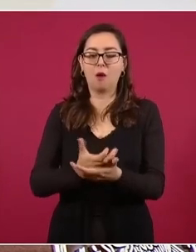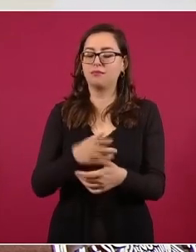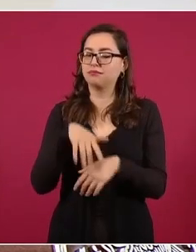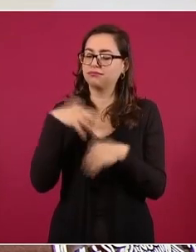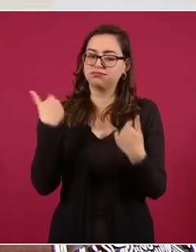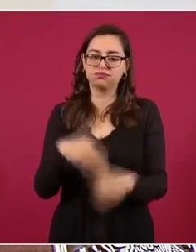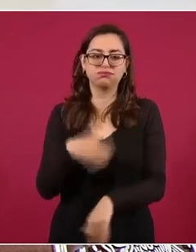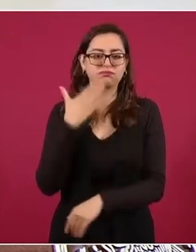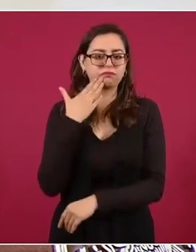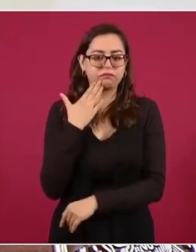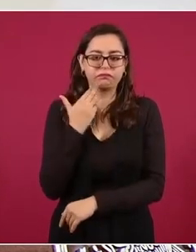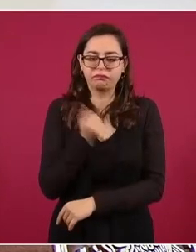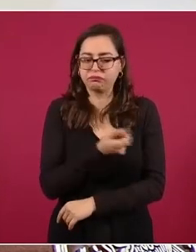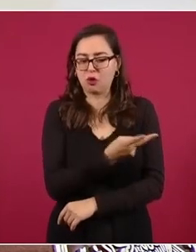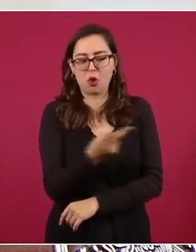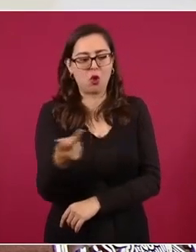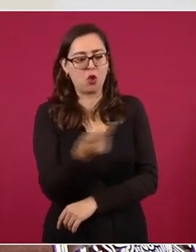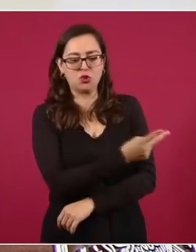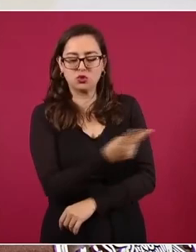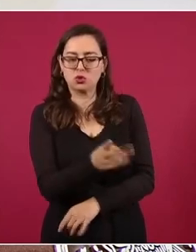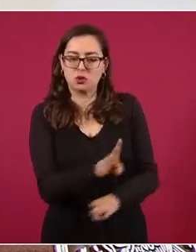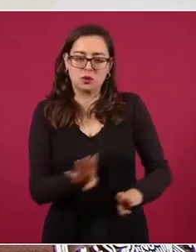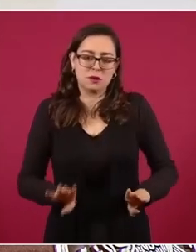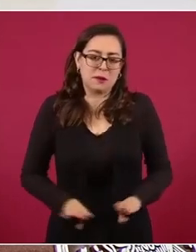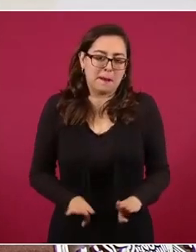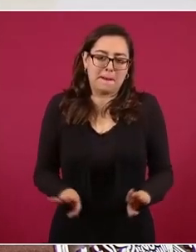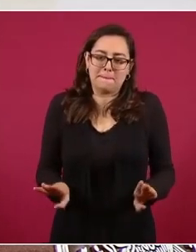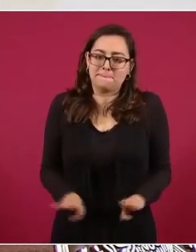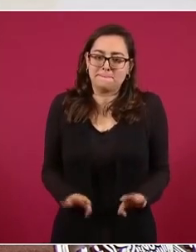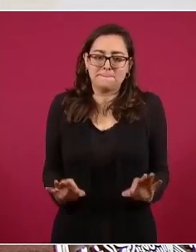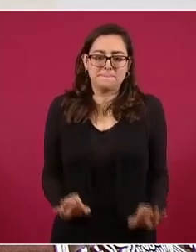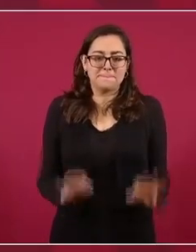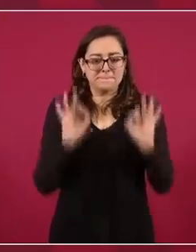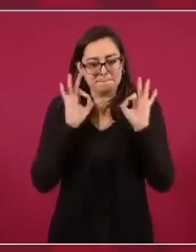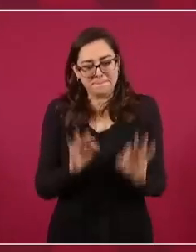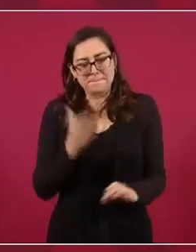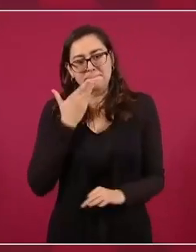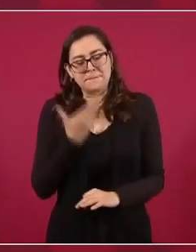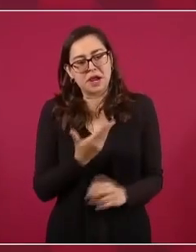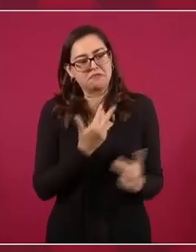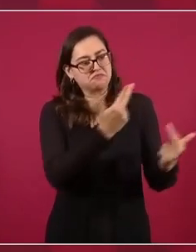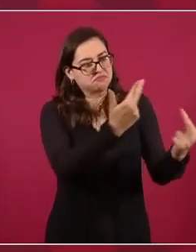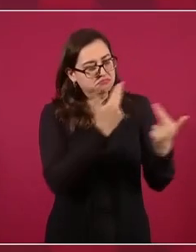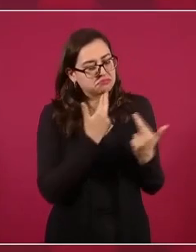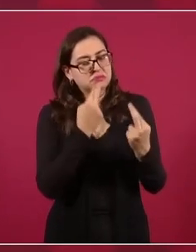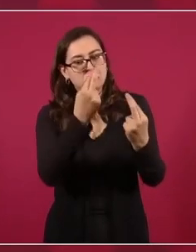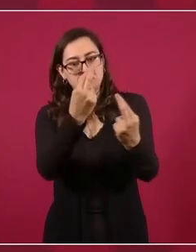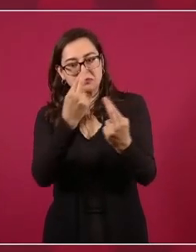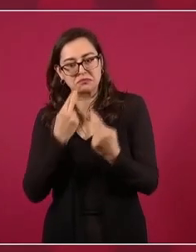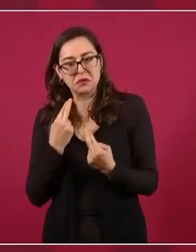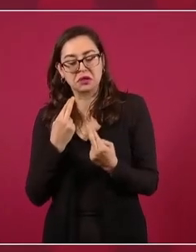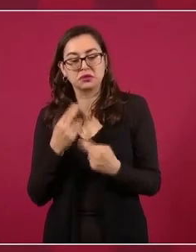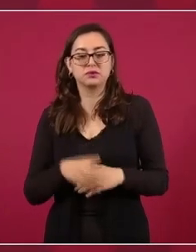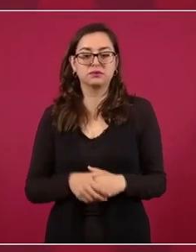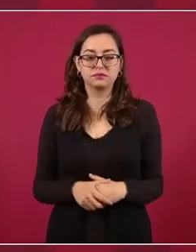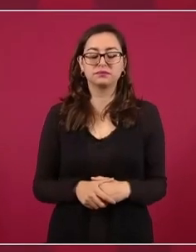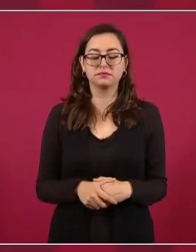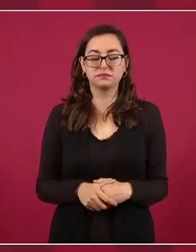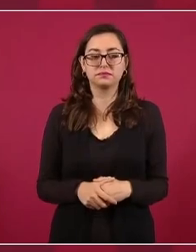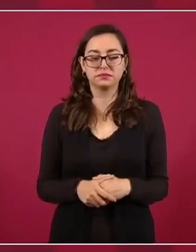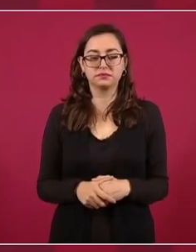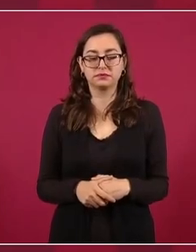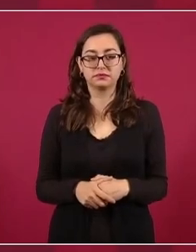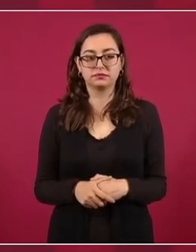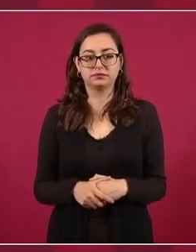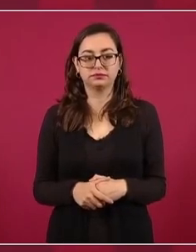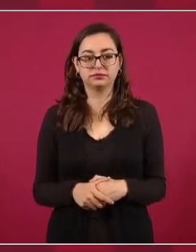Muy buenas personas, muy respetuosos y con